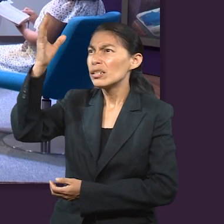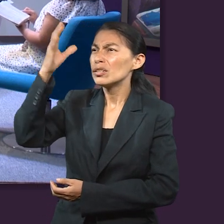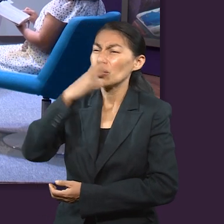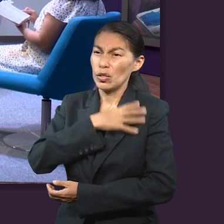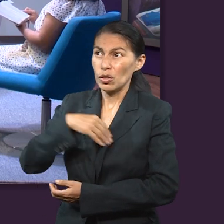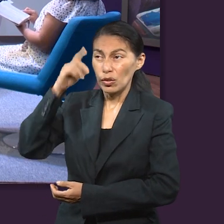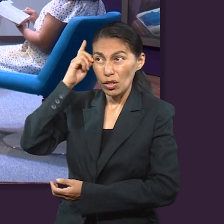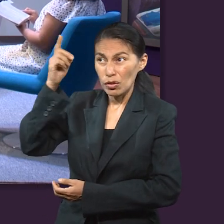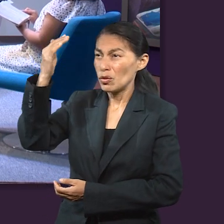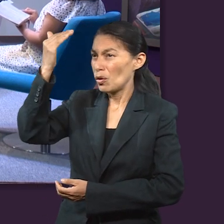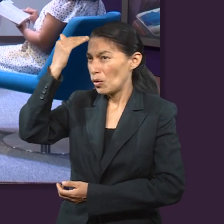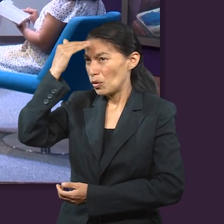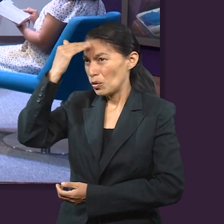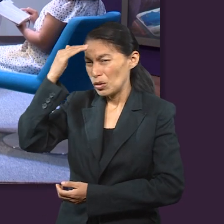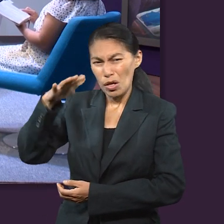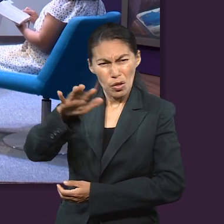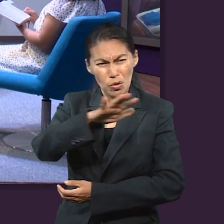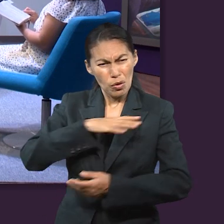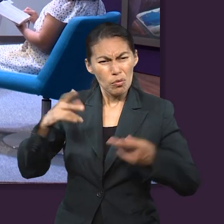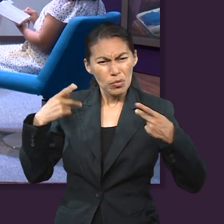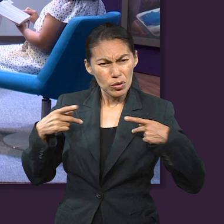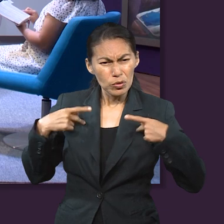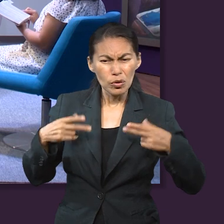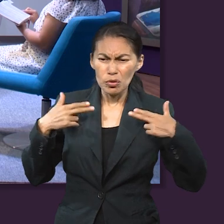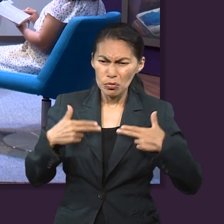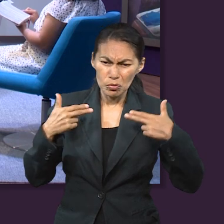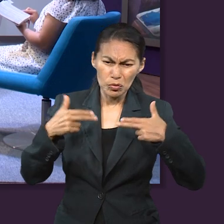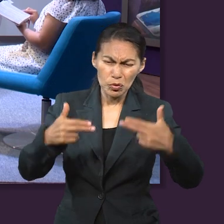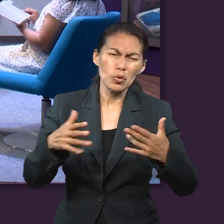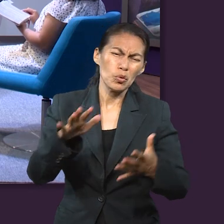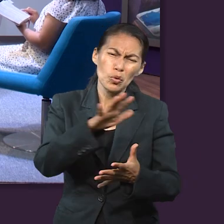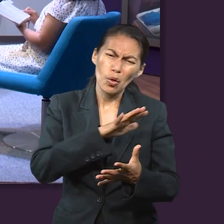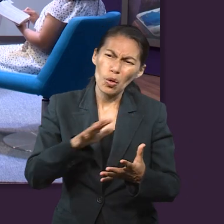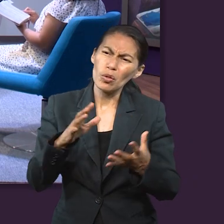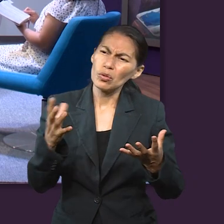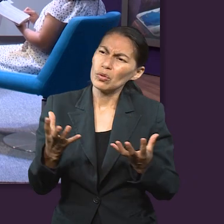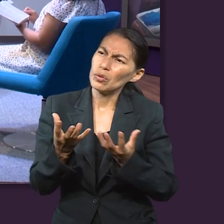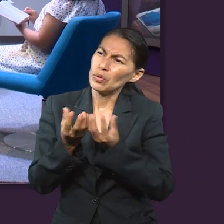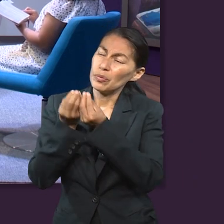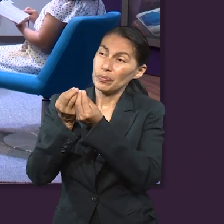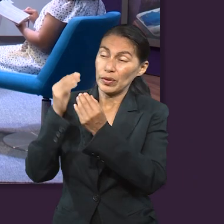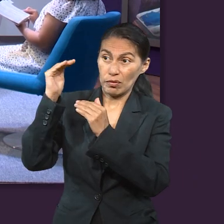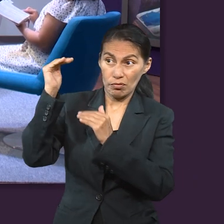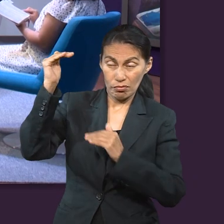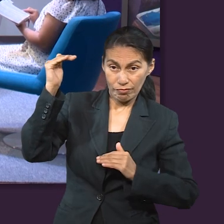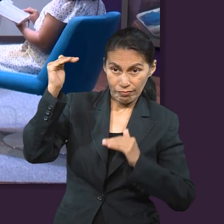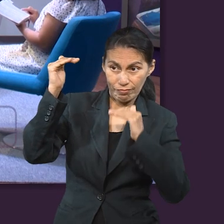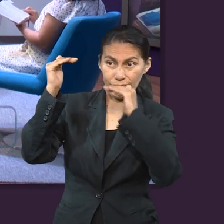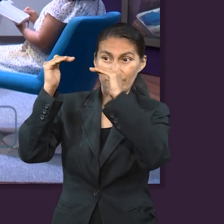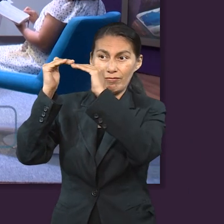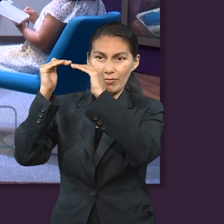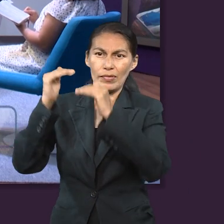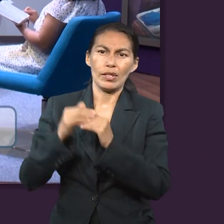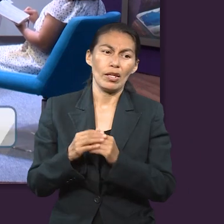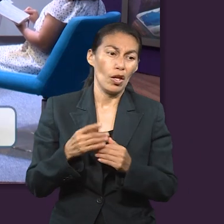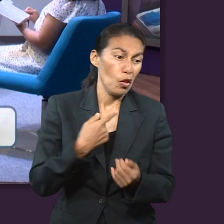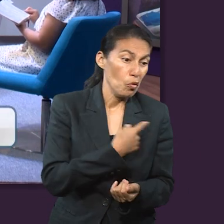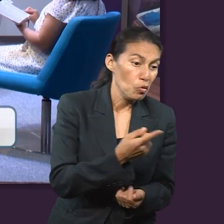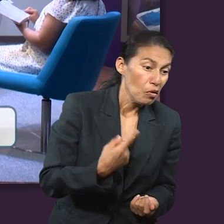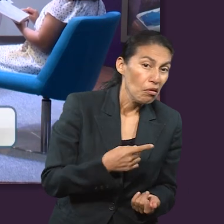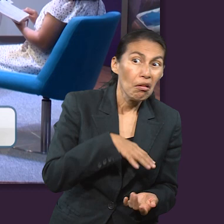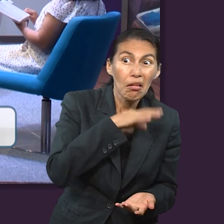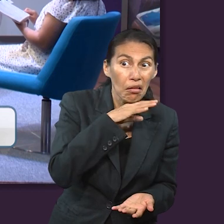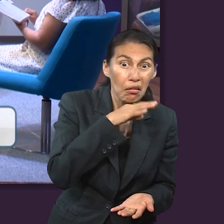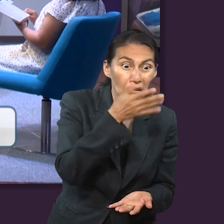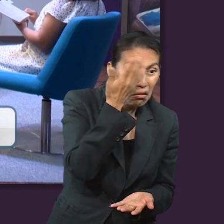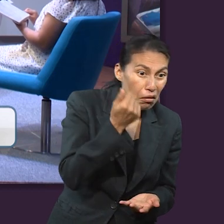Dios a una humanidad perfecta que se conforme con la plena estatura de Cristo. Así ya no seremos niños zarandeados por las